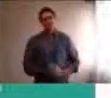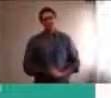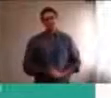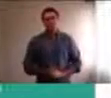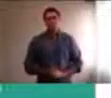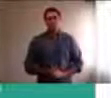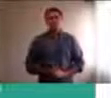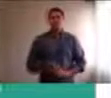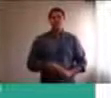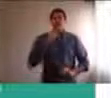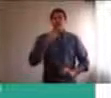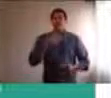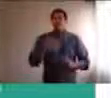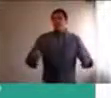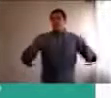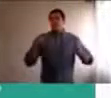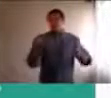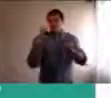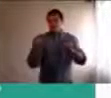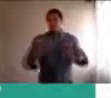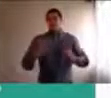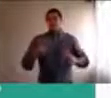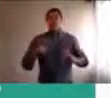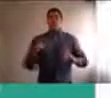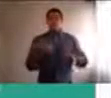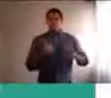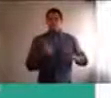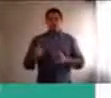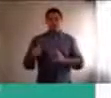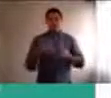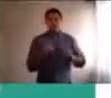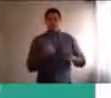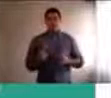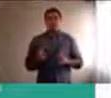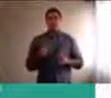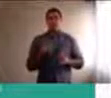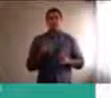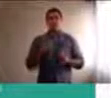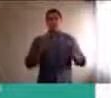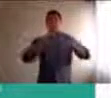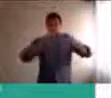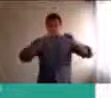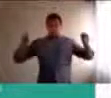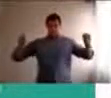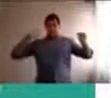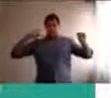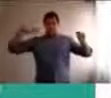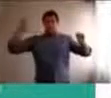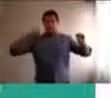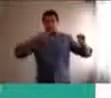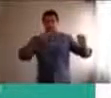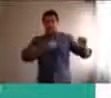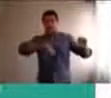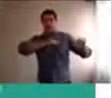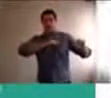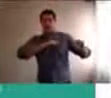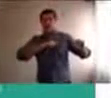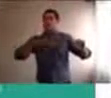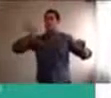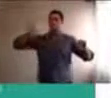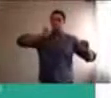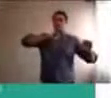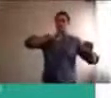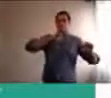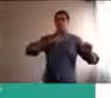juego, entendemos que el juego, esta es una frase, de una española, que, que nos encanta, que